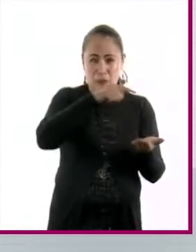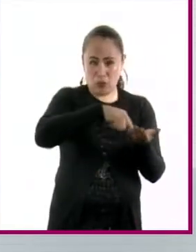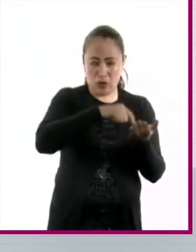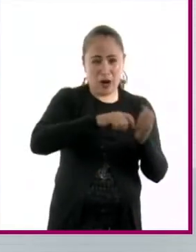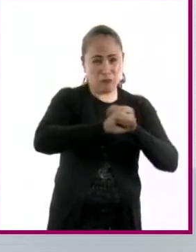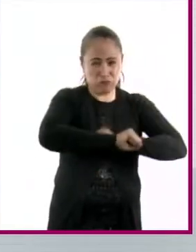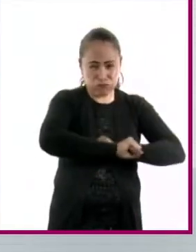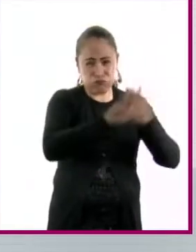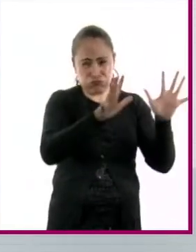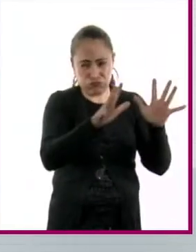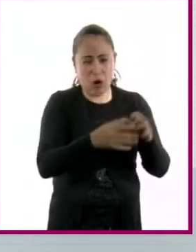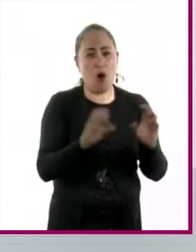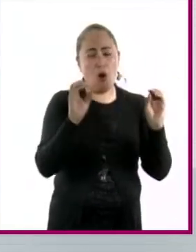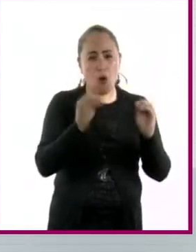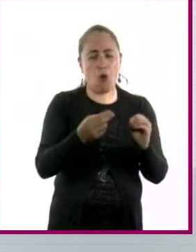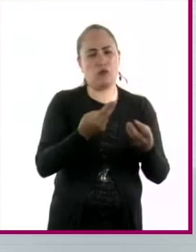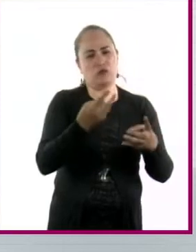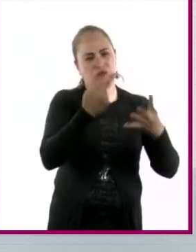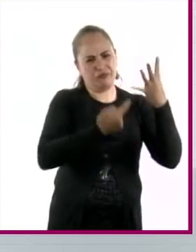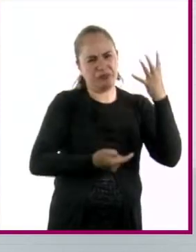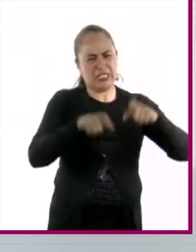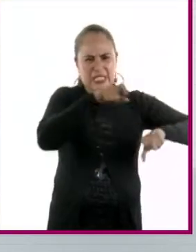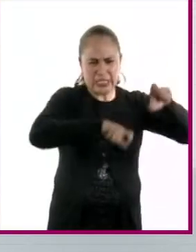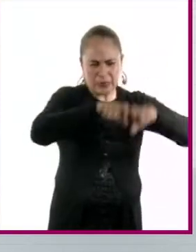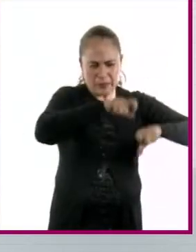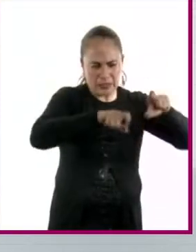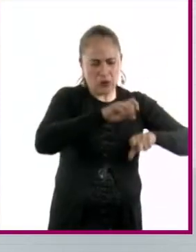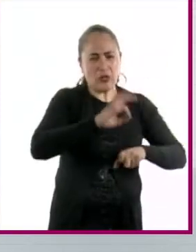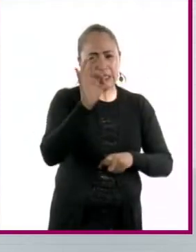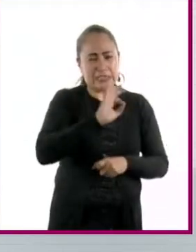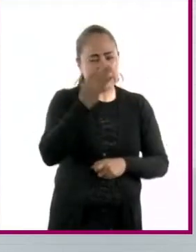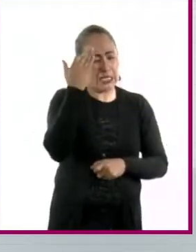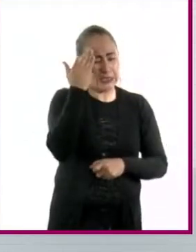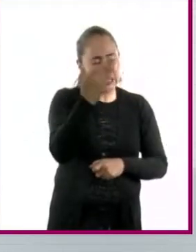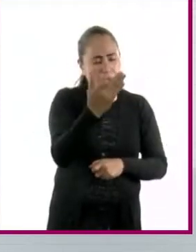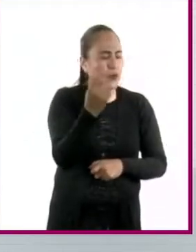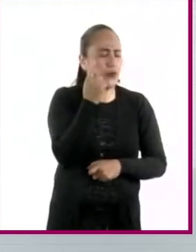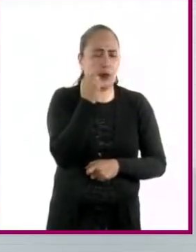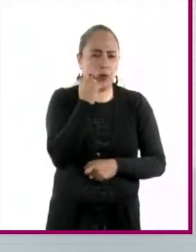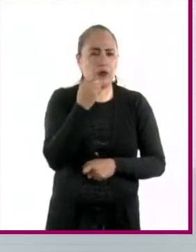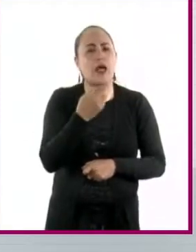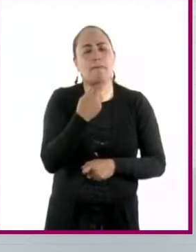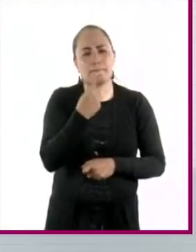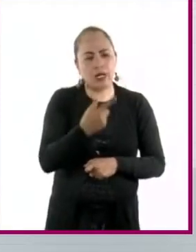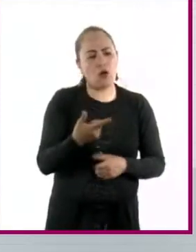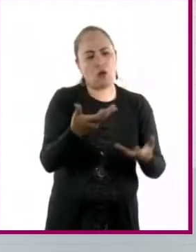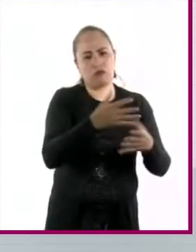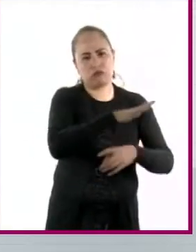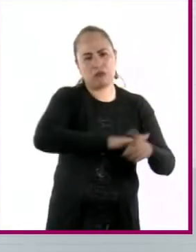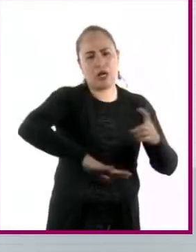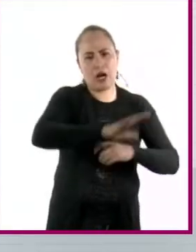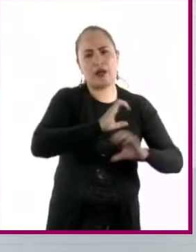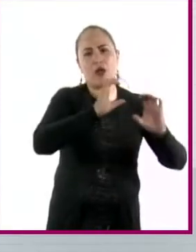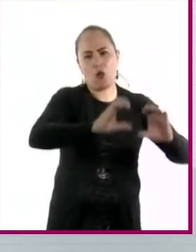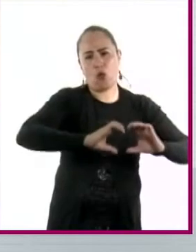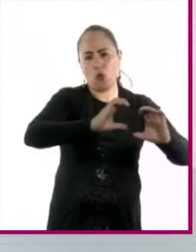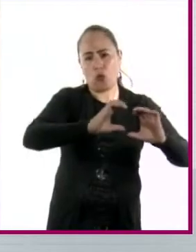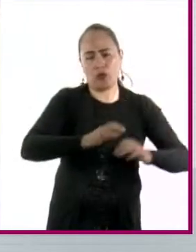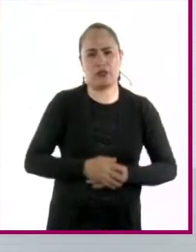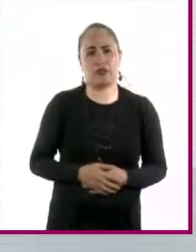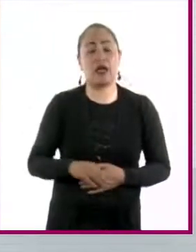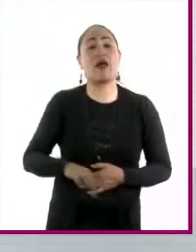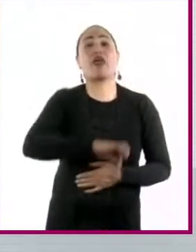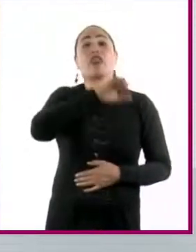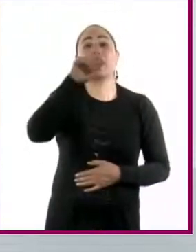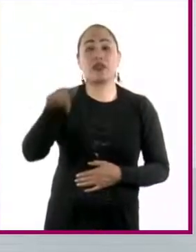químicas, pues el proceso es más lento, pero mucho más sustentable. finalmente, lo que importa es lo que llega al mar.